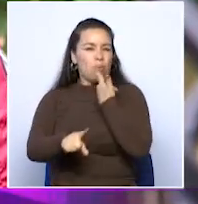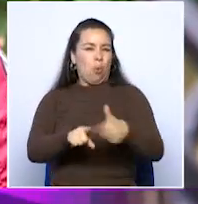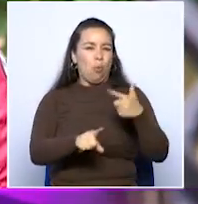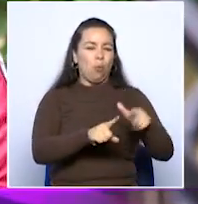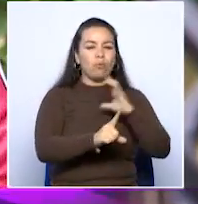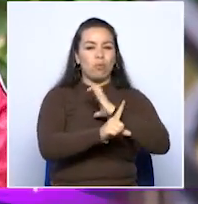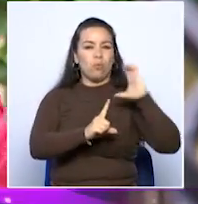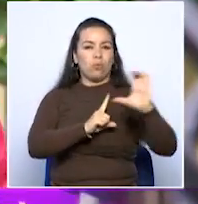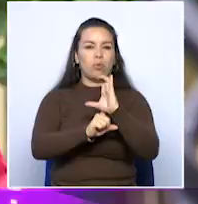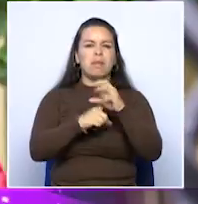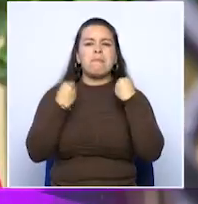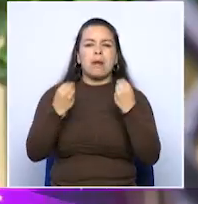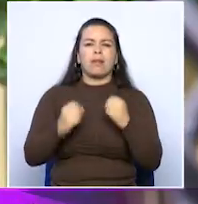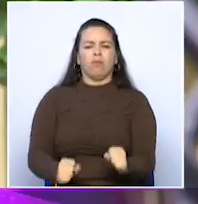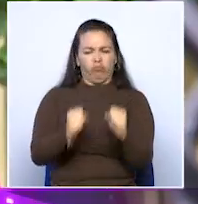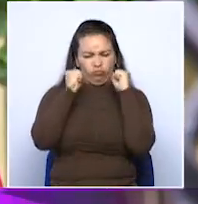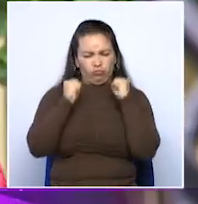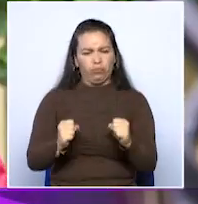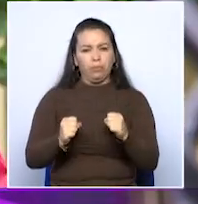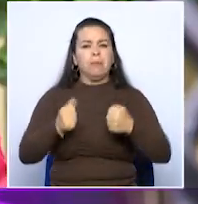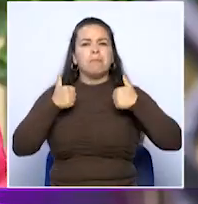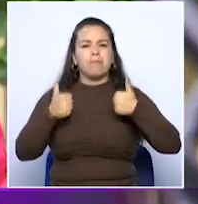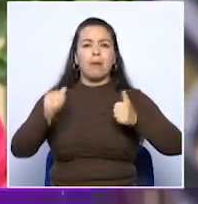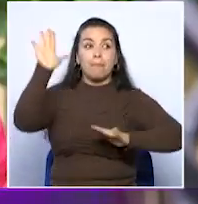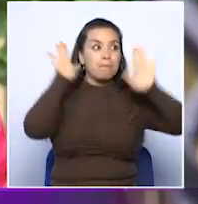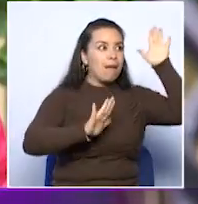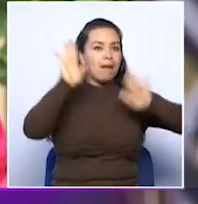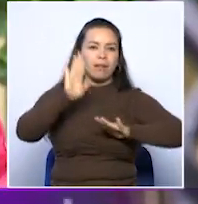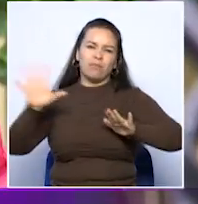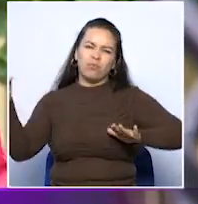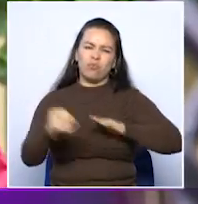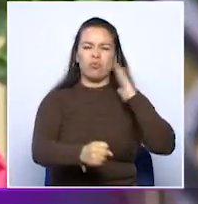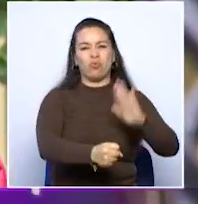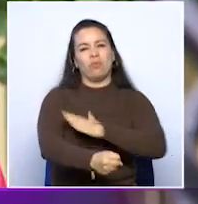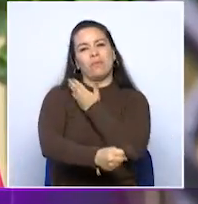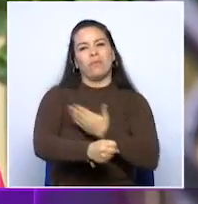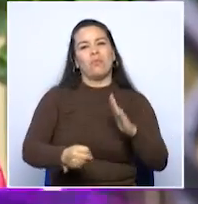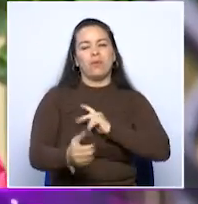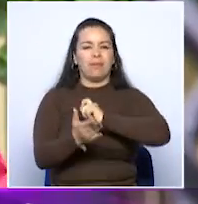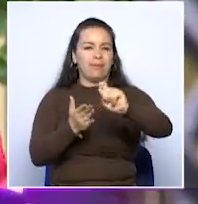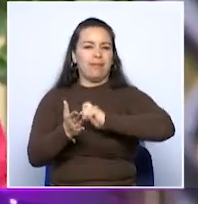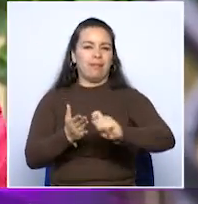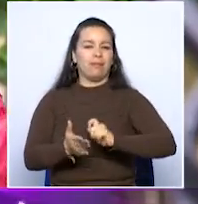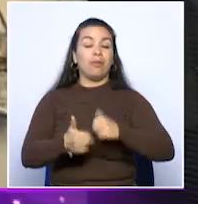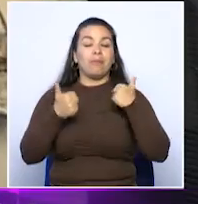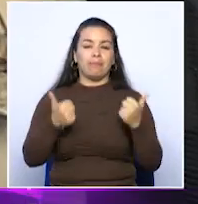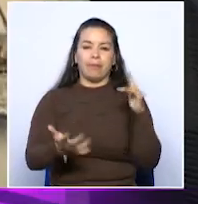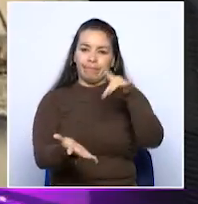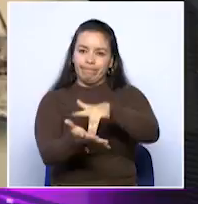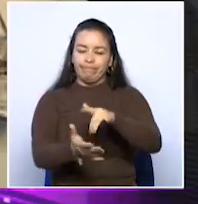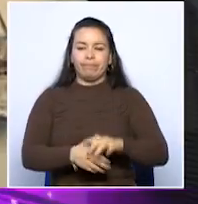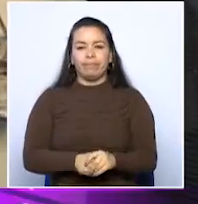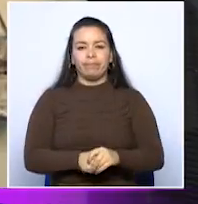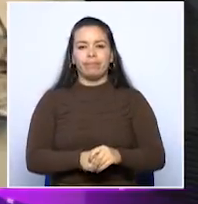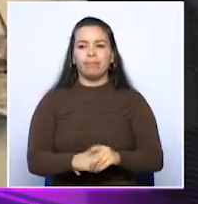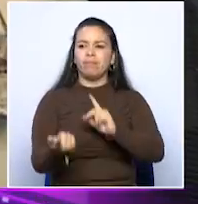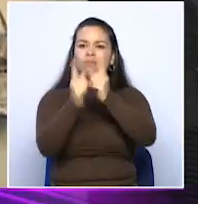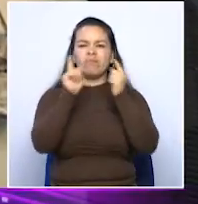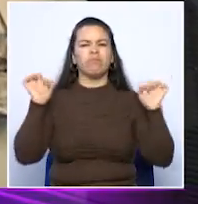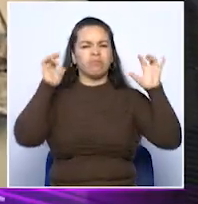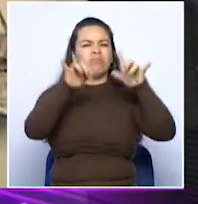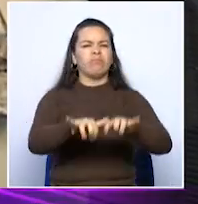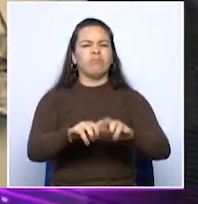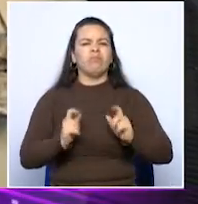que van a reforzar la participación de los poetas y escritores en el evento. Este encuentro se ha